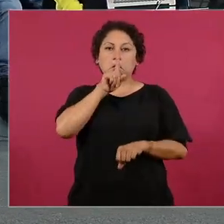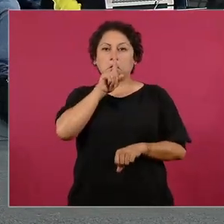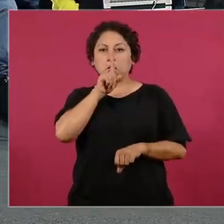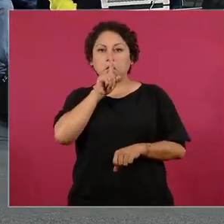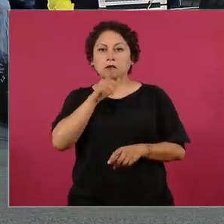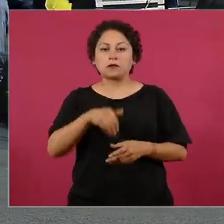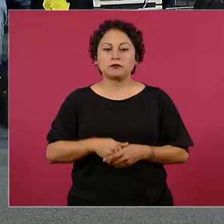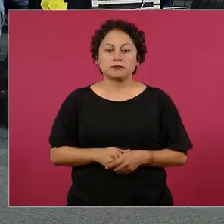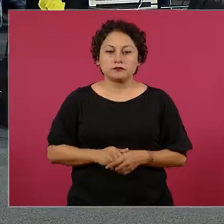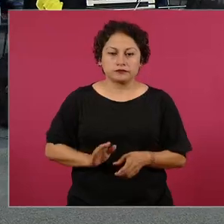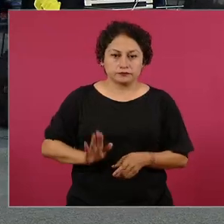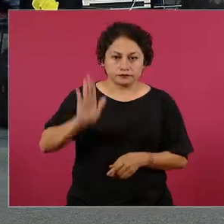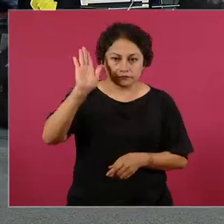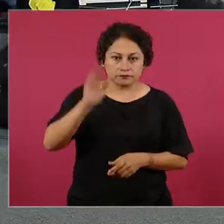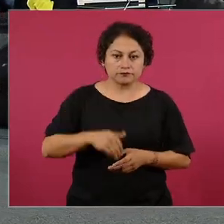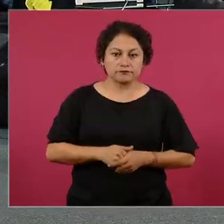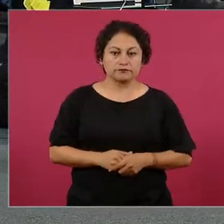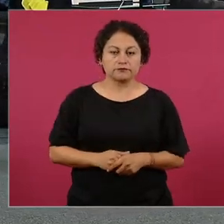se abstengan